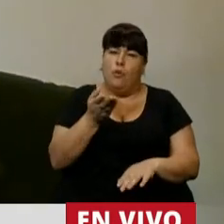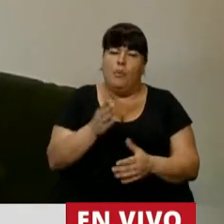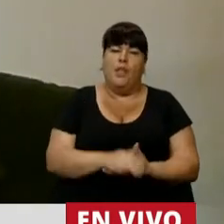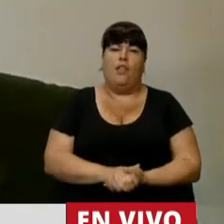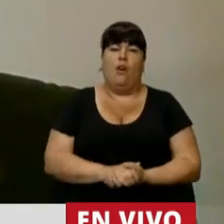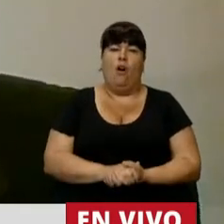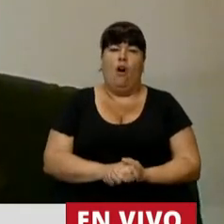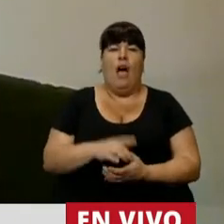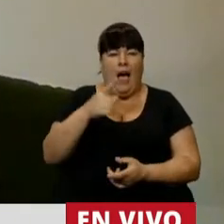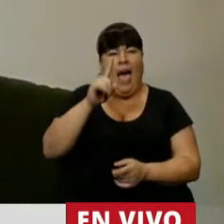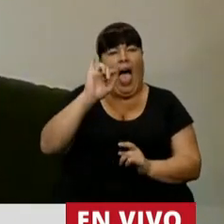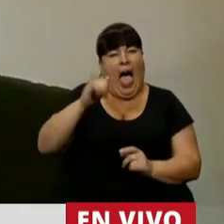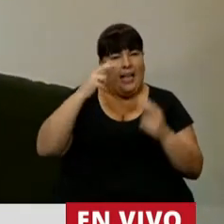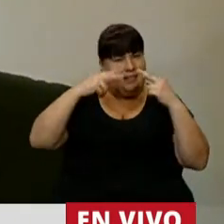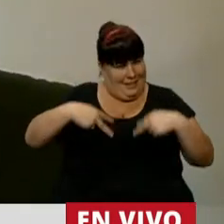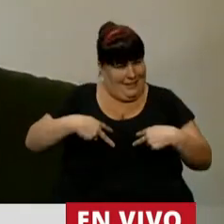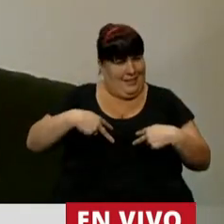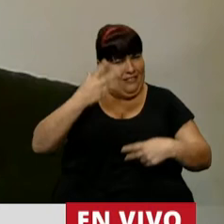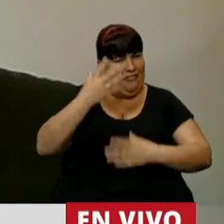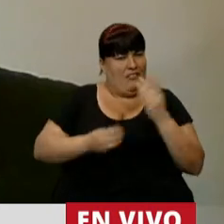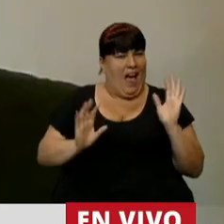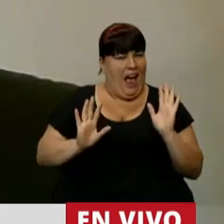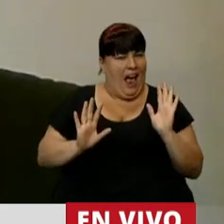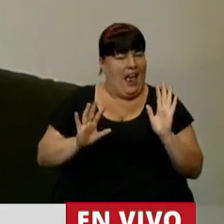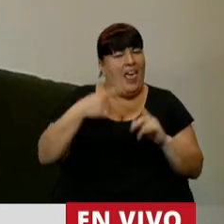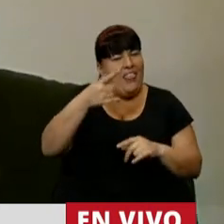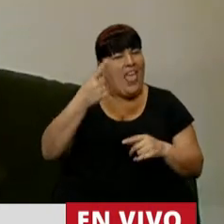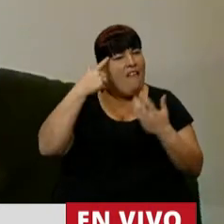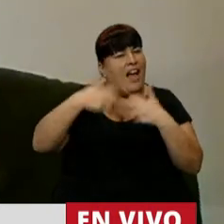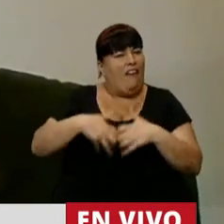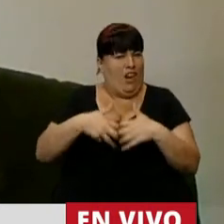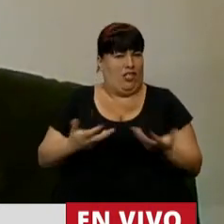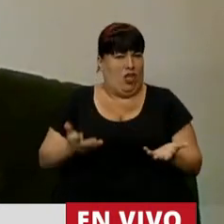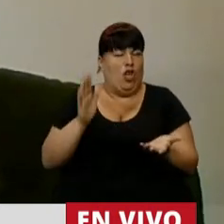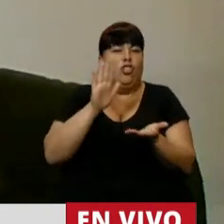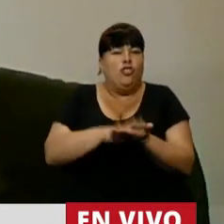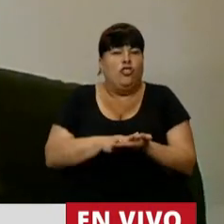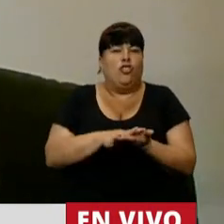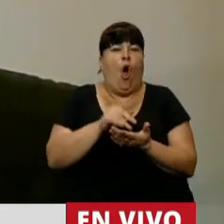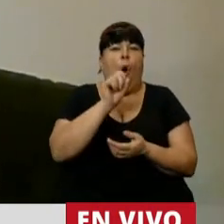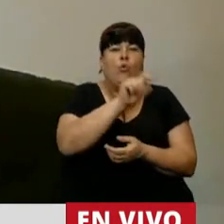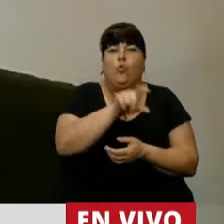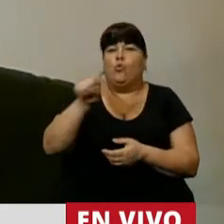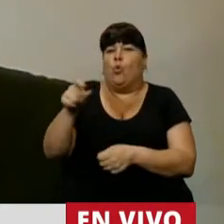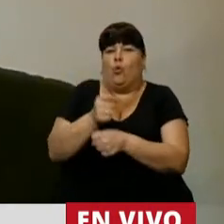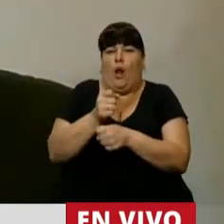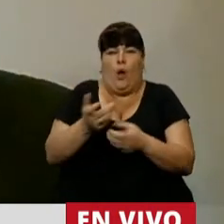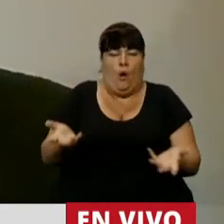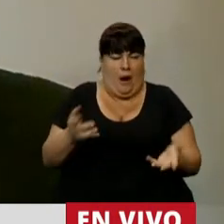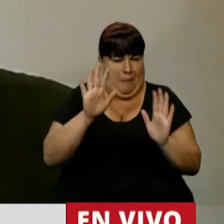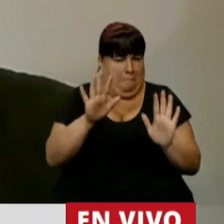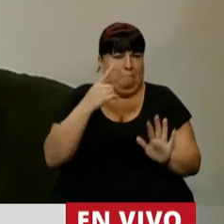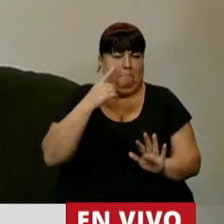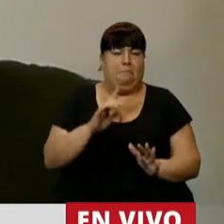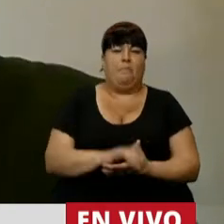un poco de autocrítica yo les pido un poco de reflexión respecto de lo que cada uno ha hecho mire señor